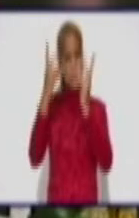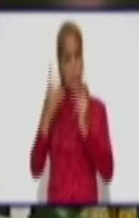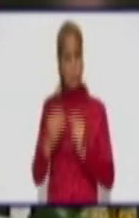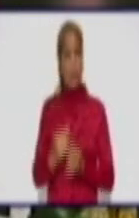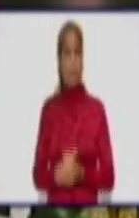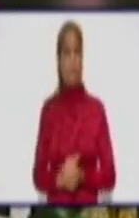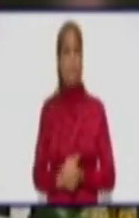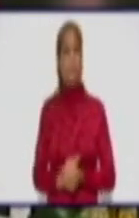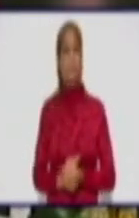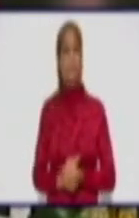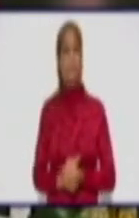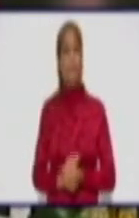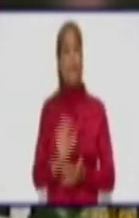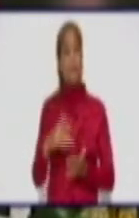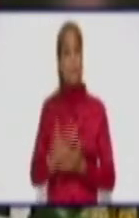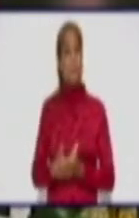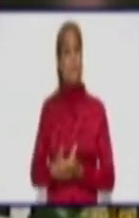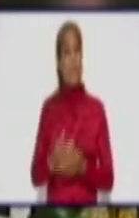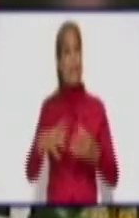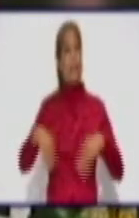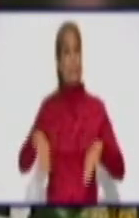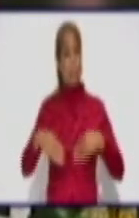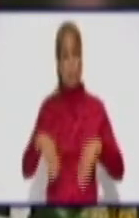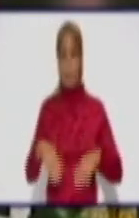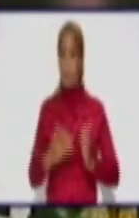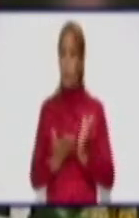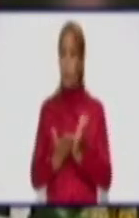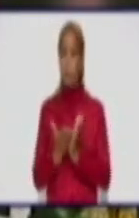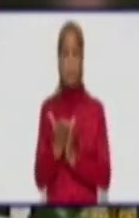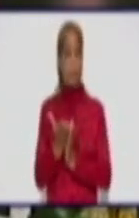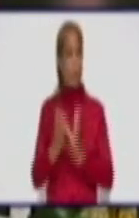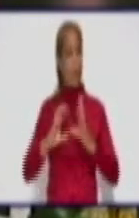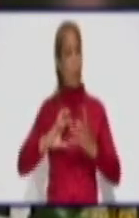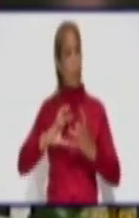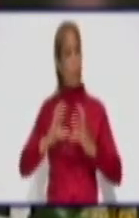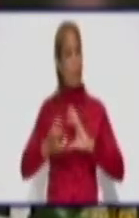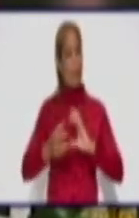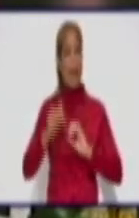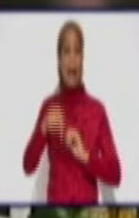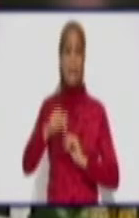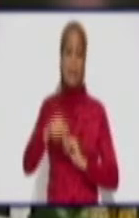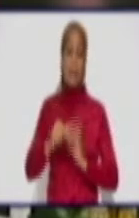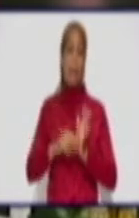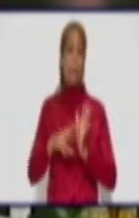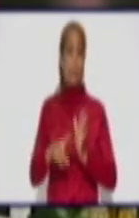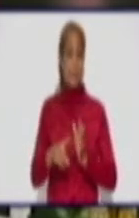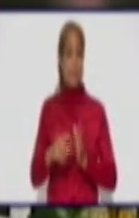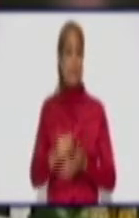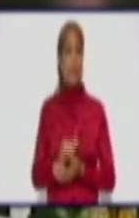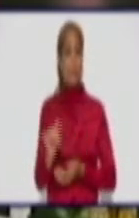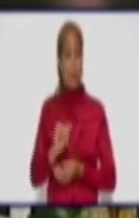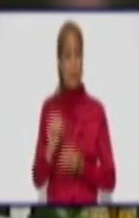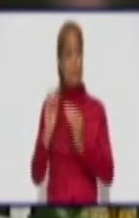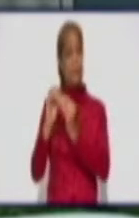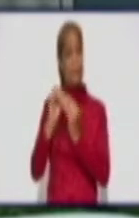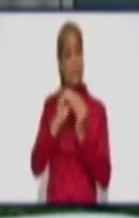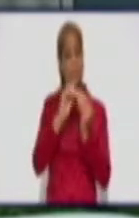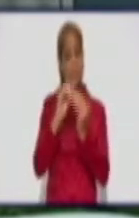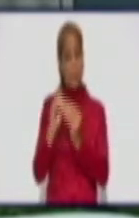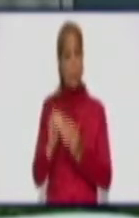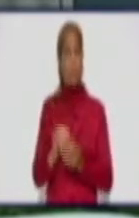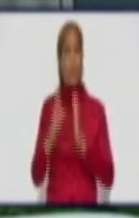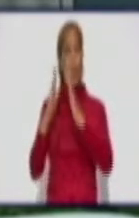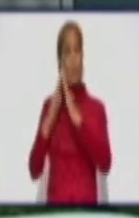Es decir, que la situación sigue compleja acá en la provincia relacionado con la transmisión de la COVID. Muchísimas